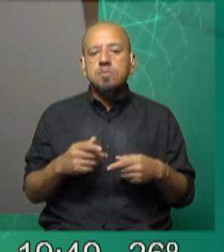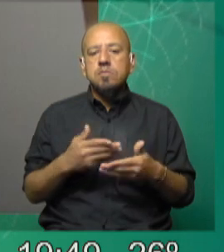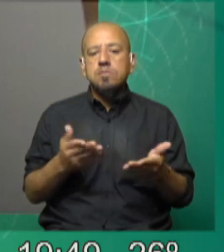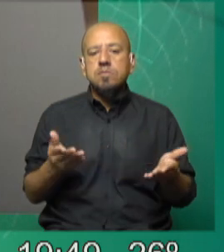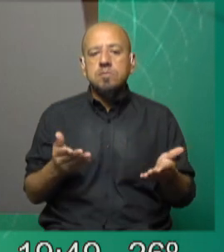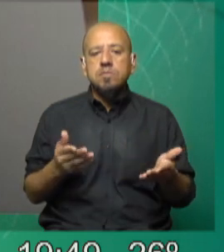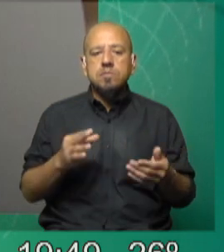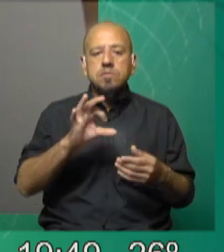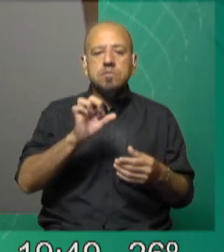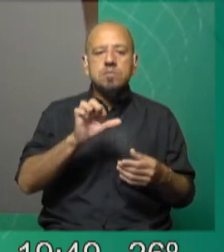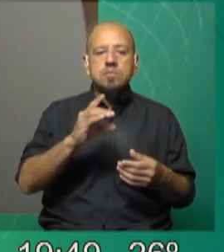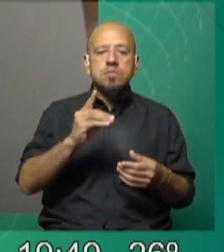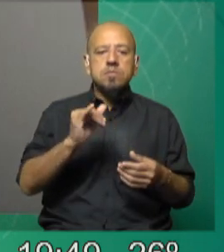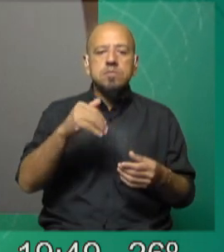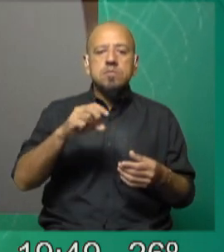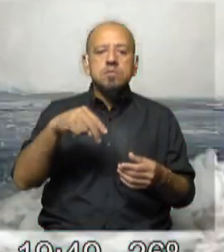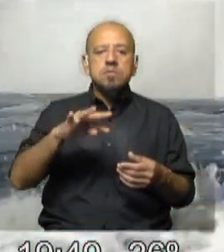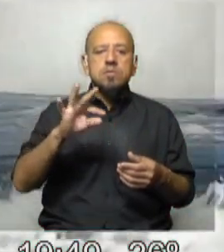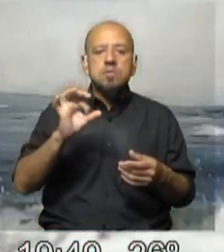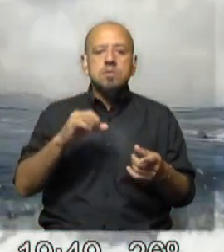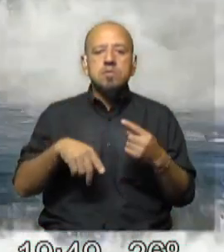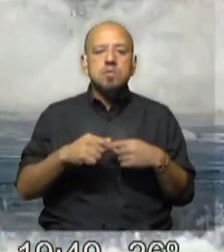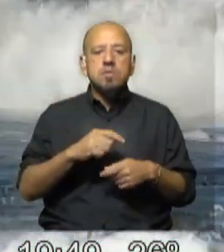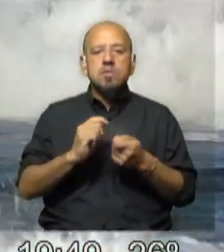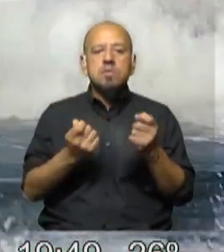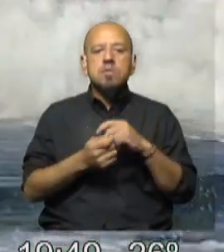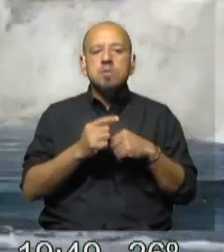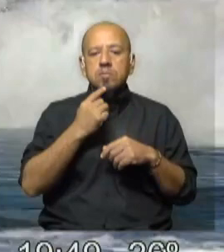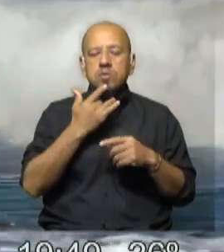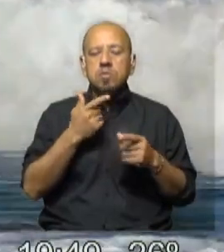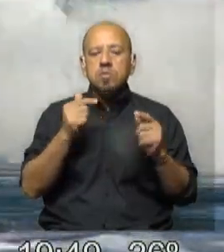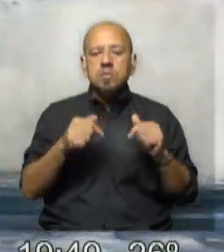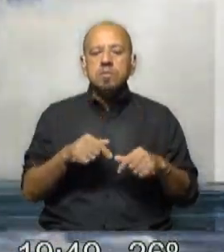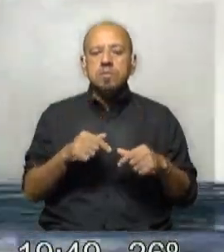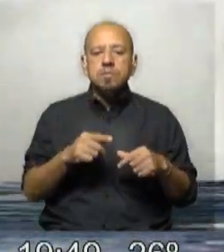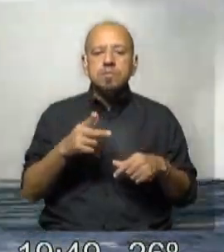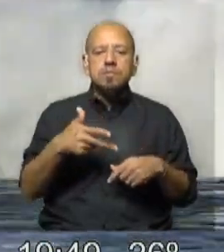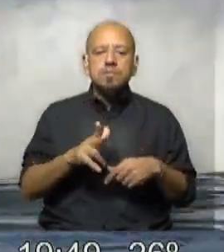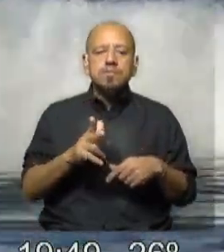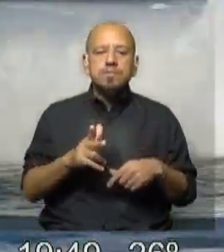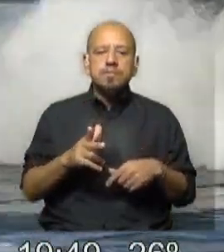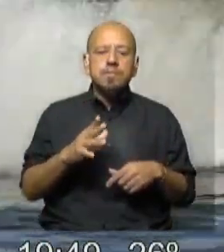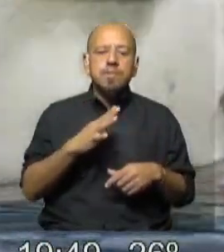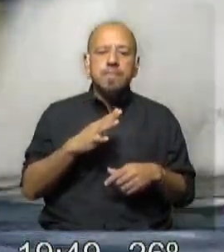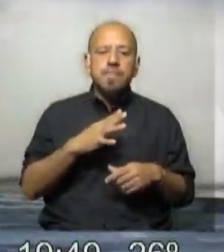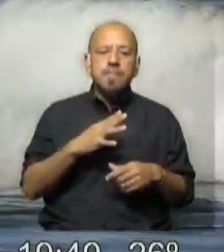sedimentos que hace que las rompientes cambien. De hecho, por ejemplo, acá en Rocha hay lugares donde